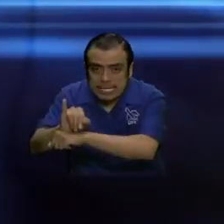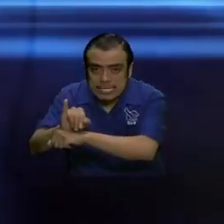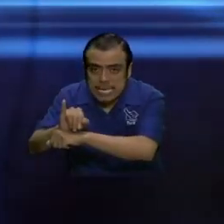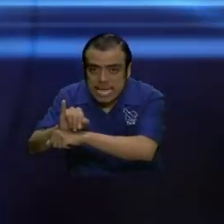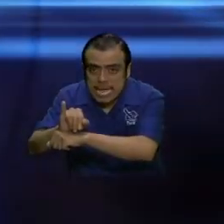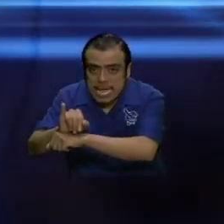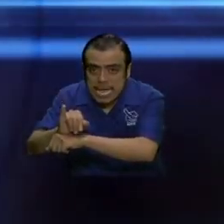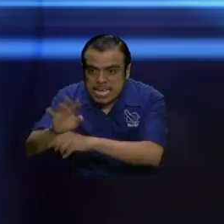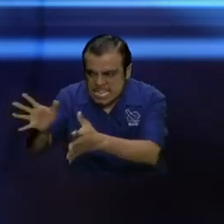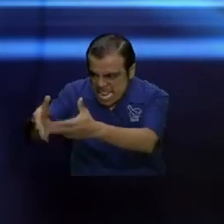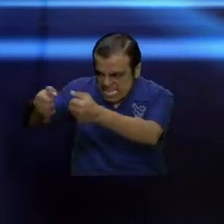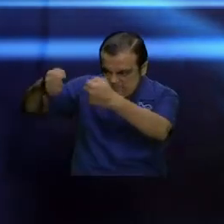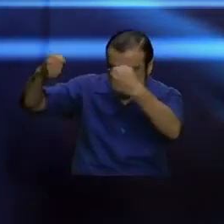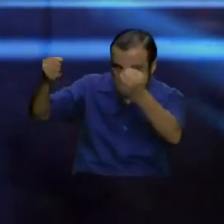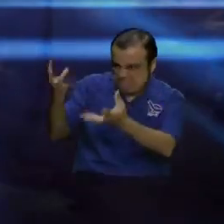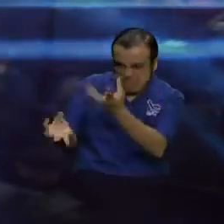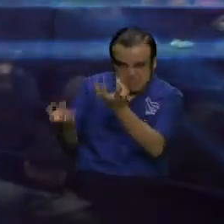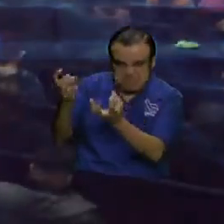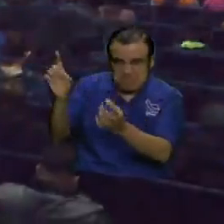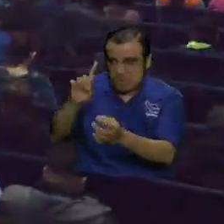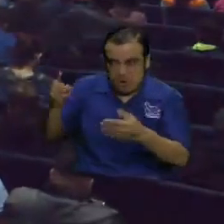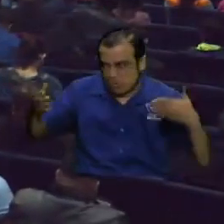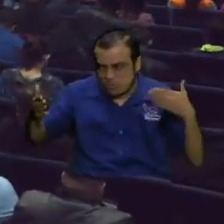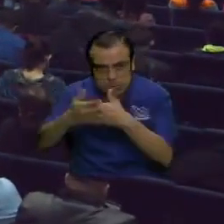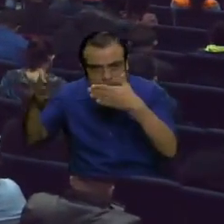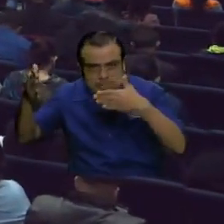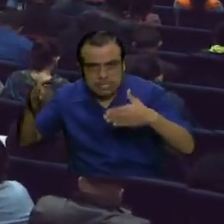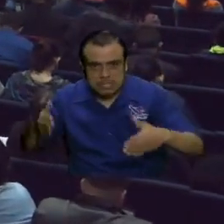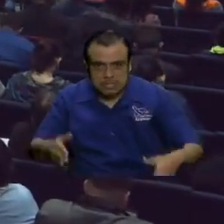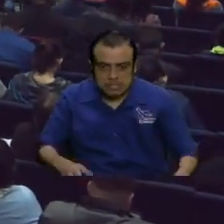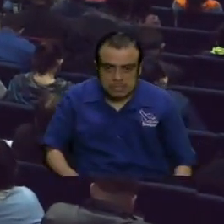puertas del infierno no prevalecerán contra ella